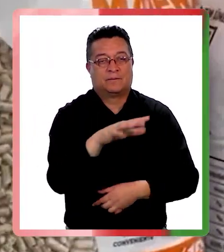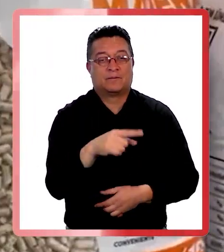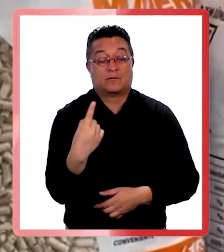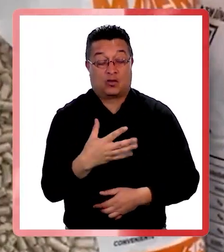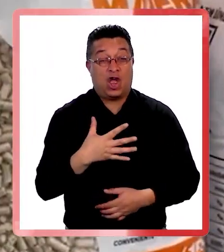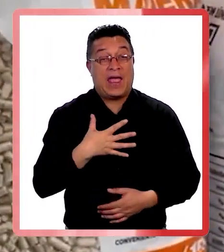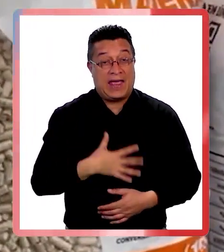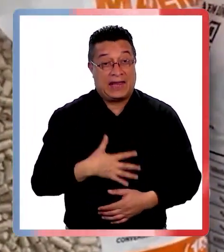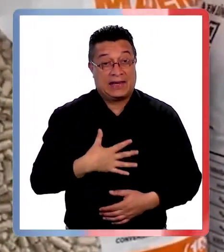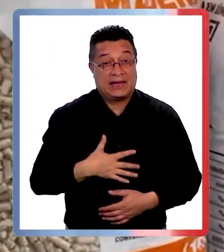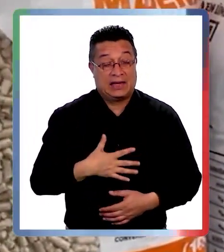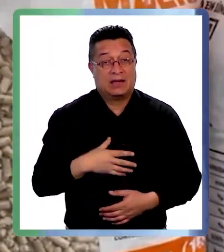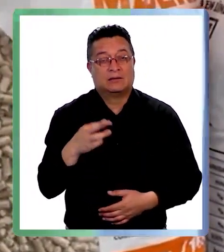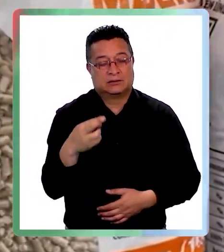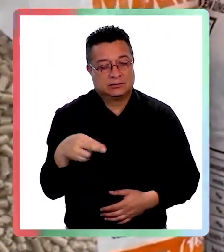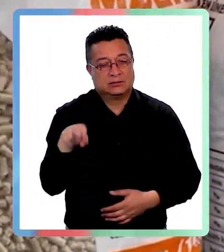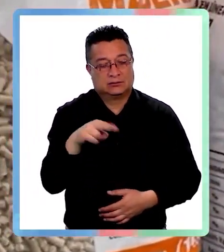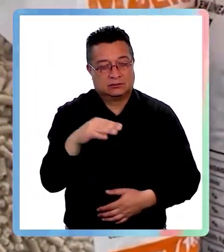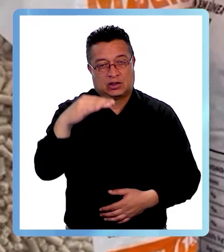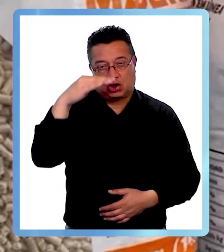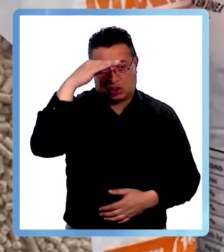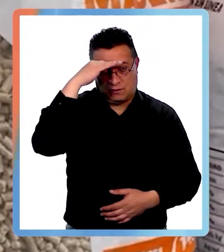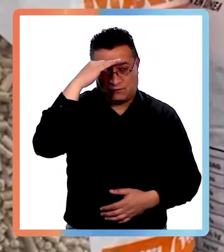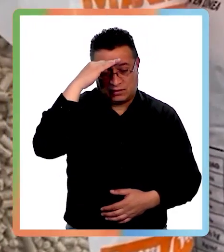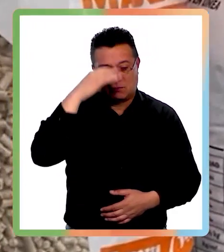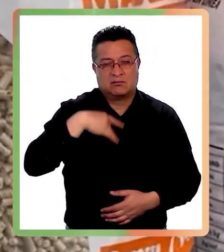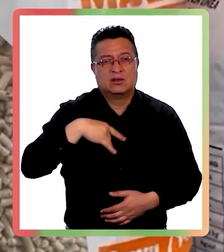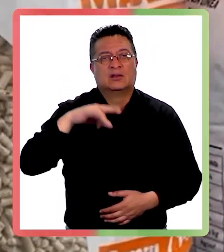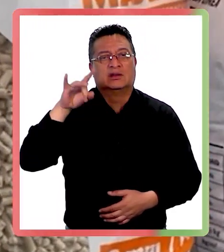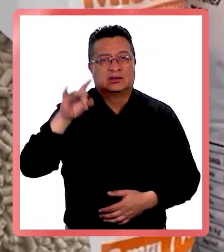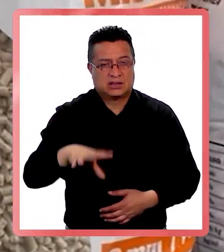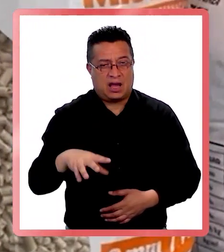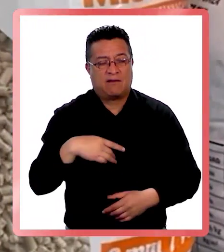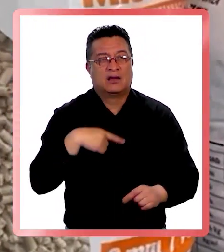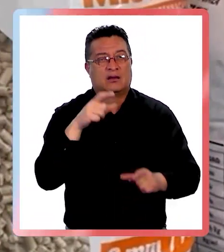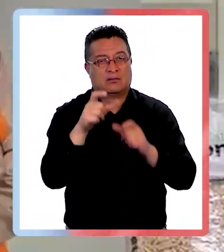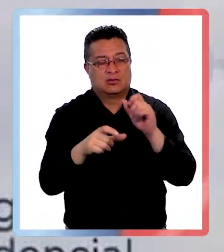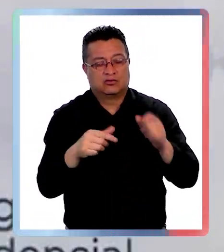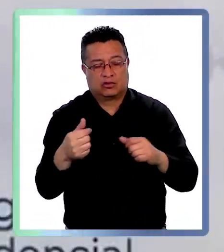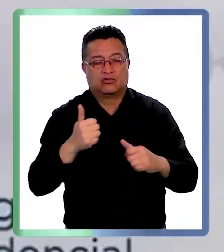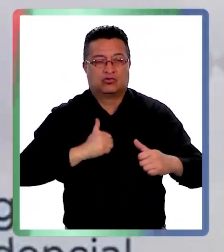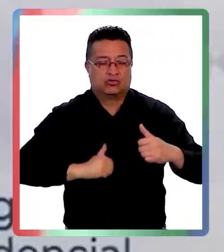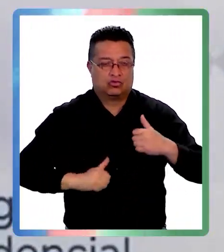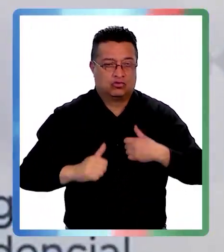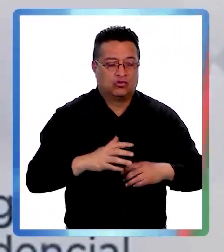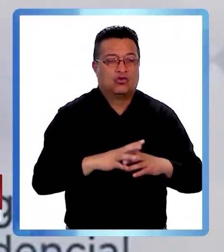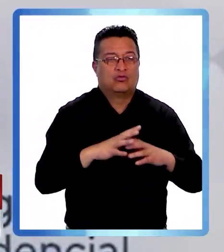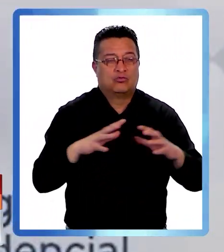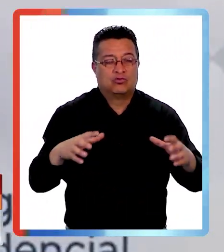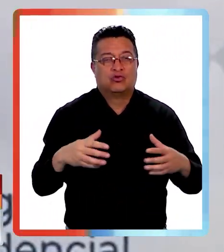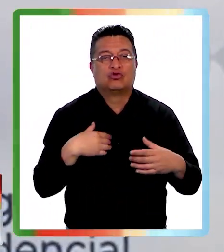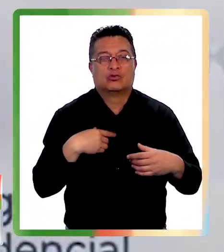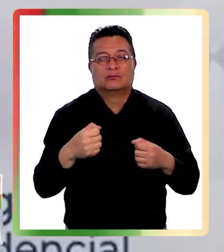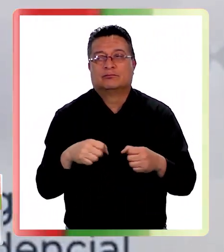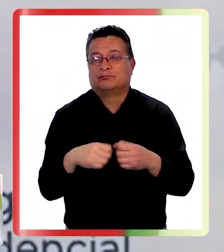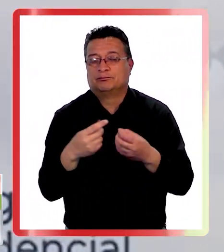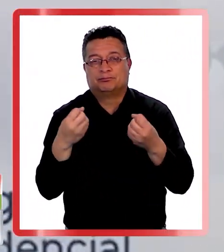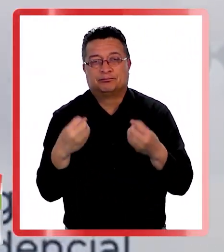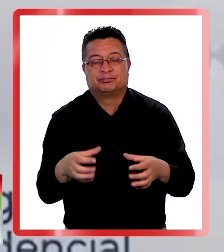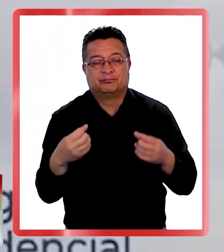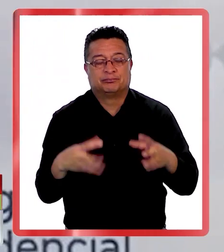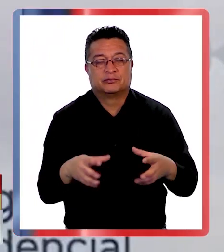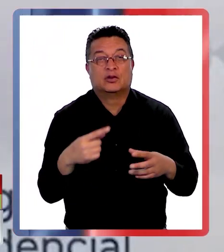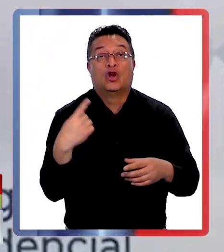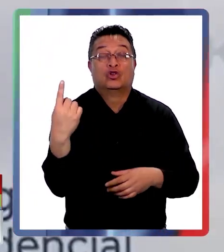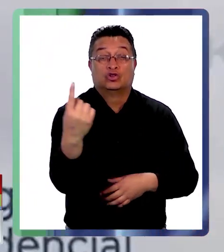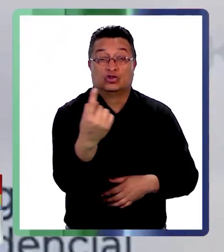queremos es retomar las confianzas sabemos que los consumidores sufrieron mucho con el quiebre de stock pero hoy día a todos aquellos